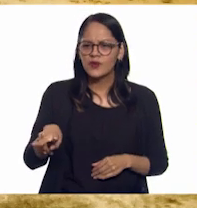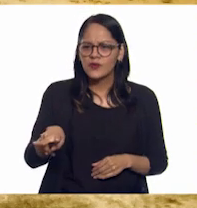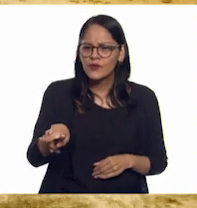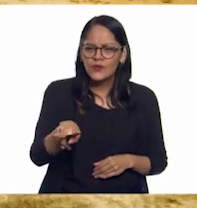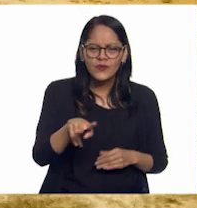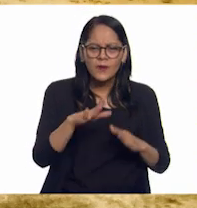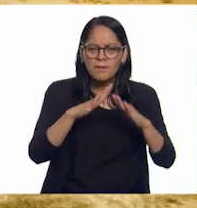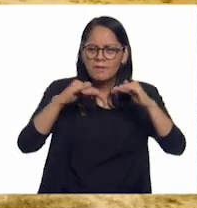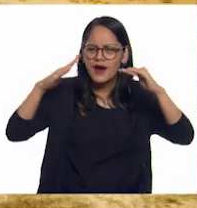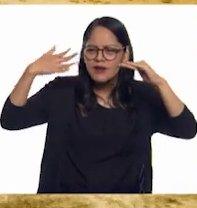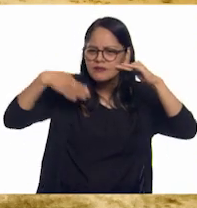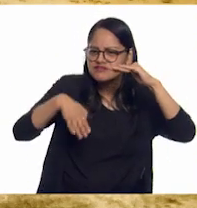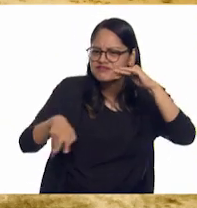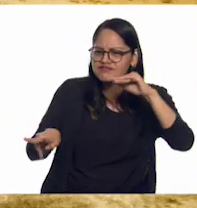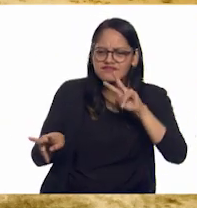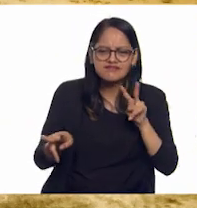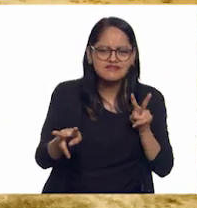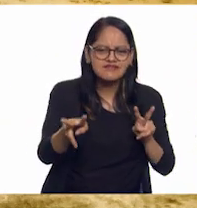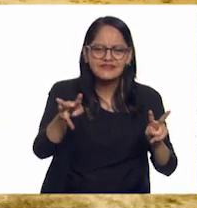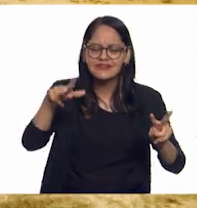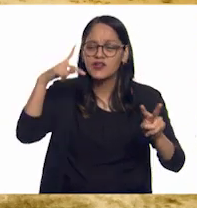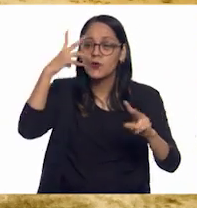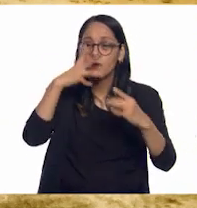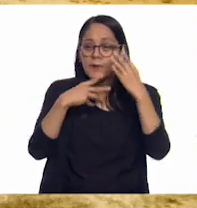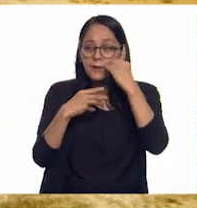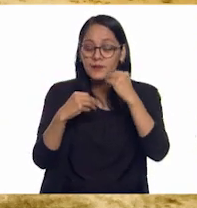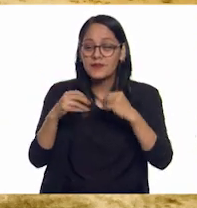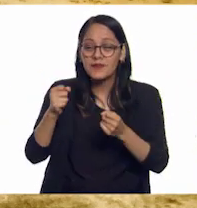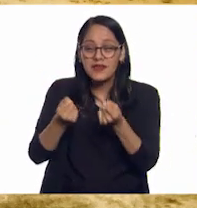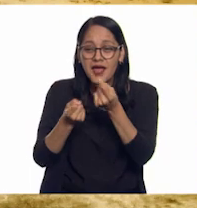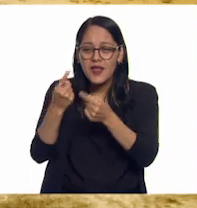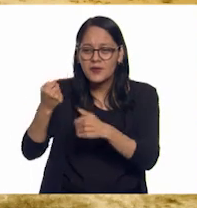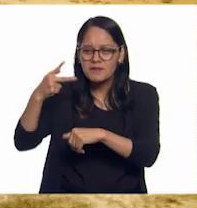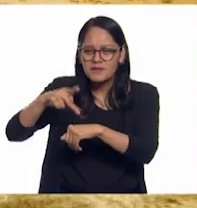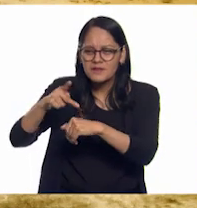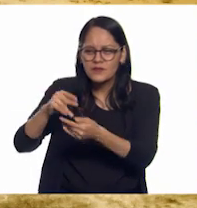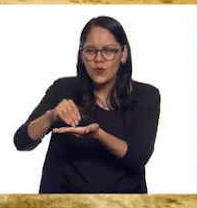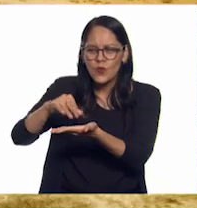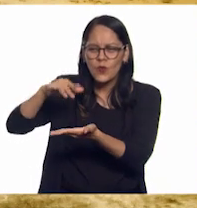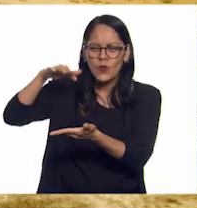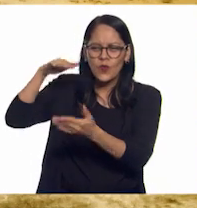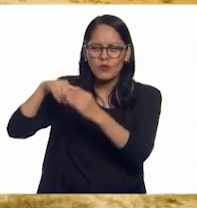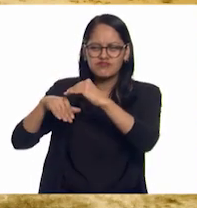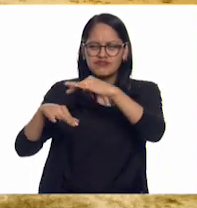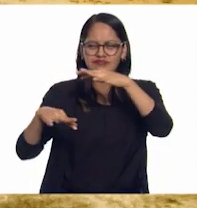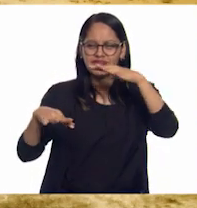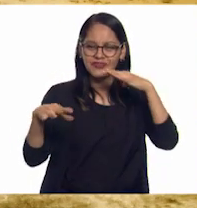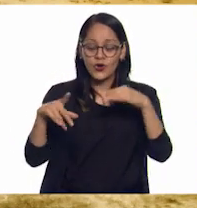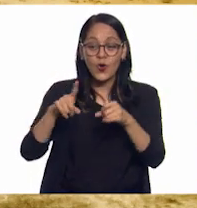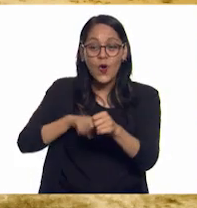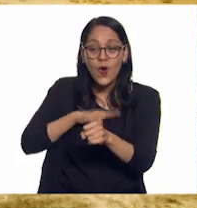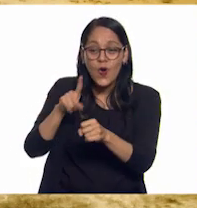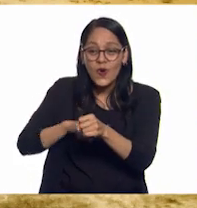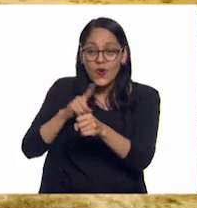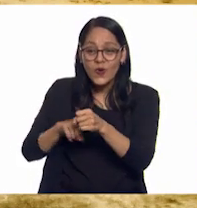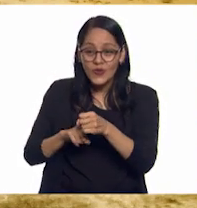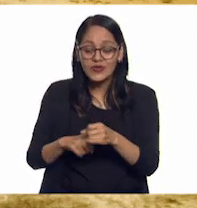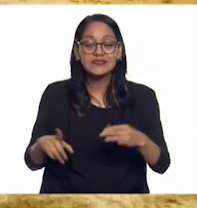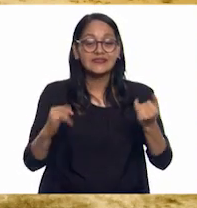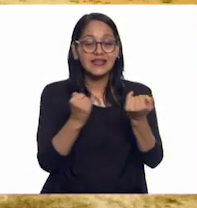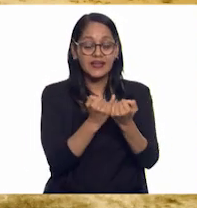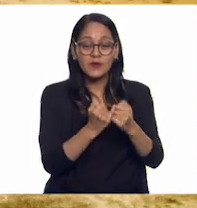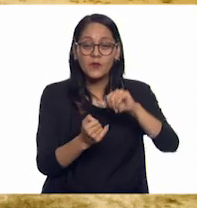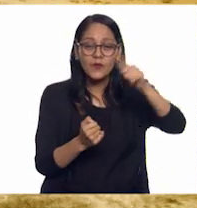marina. Había grandes corales tornasol, peces de diferentes colores.